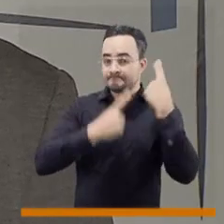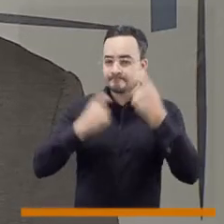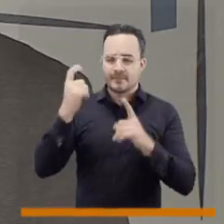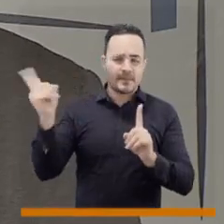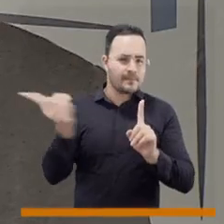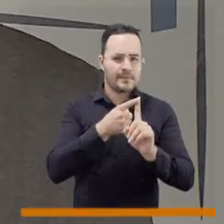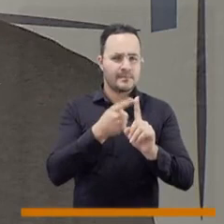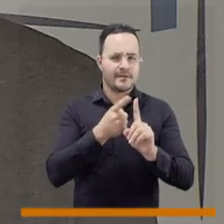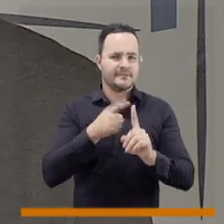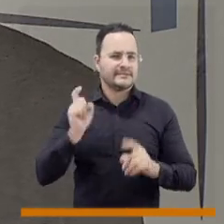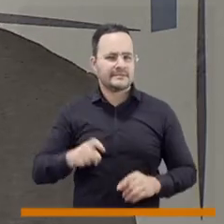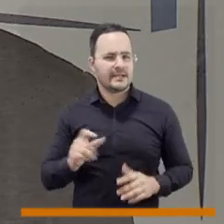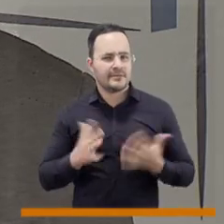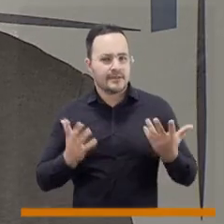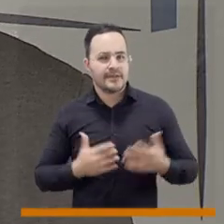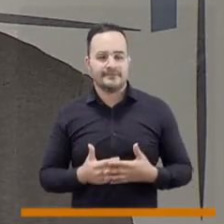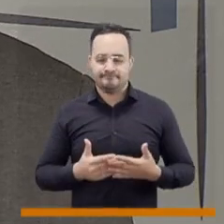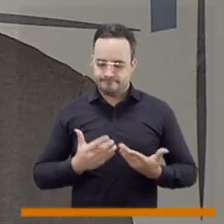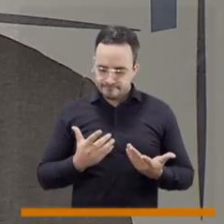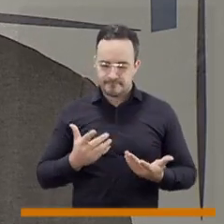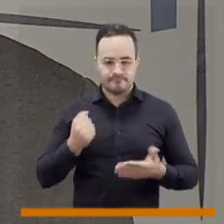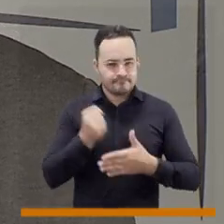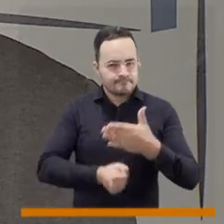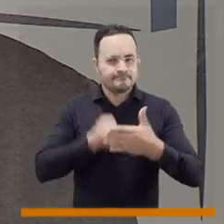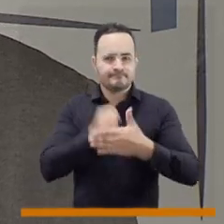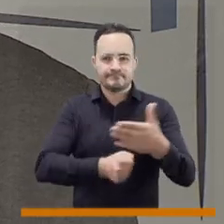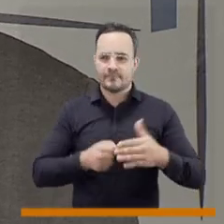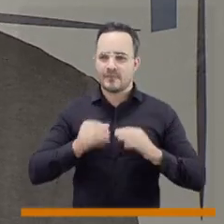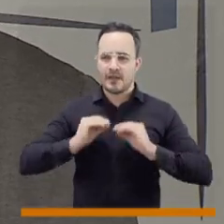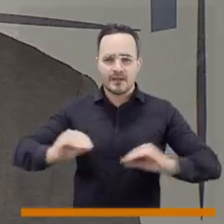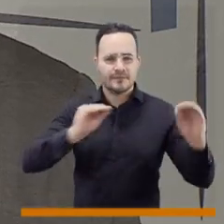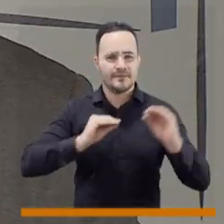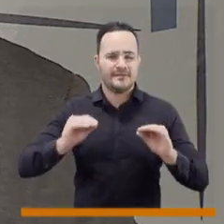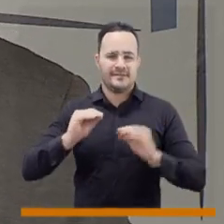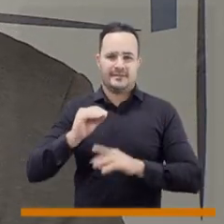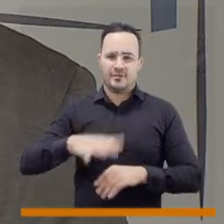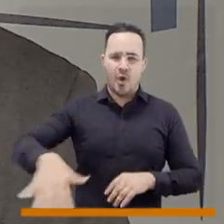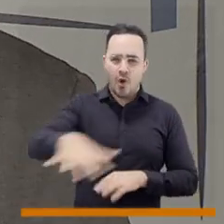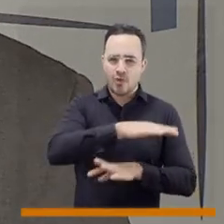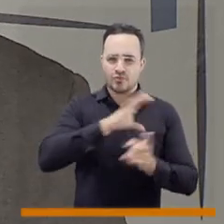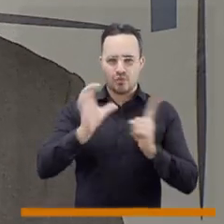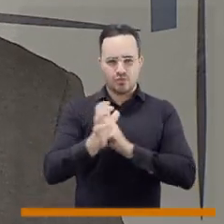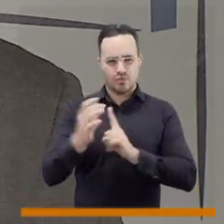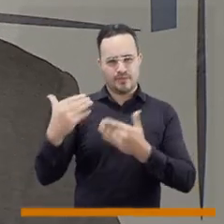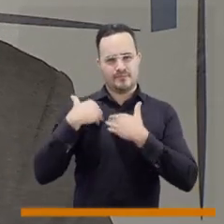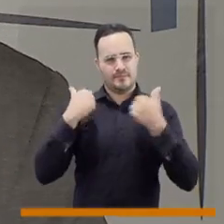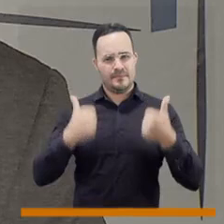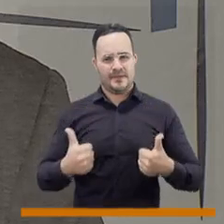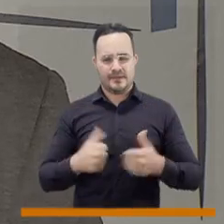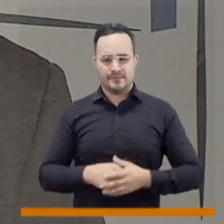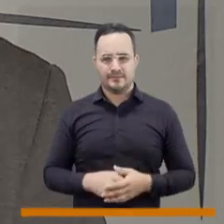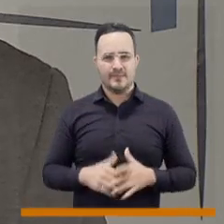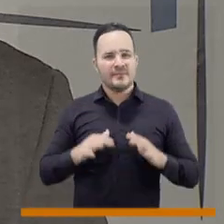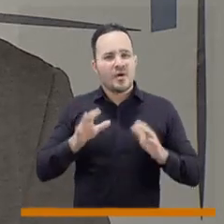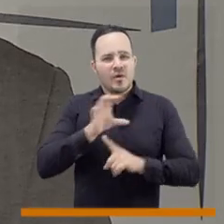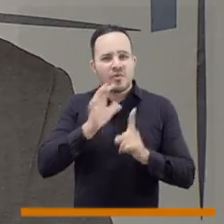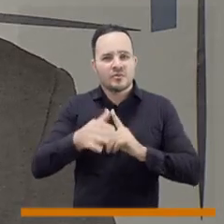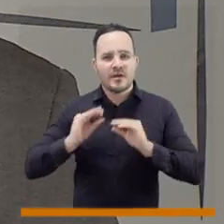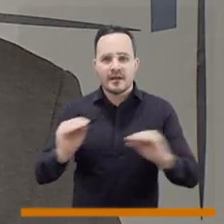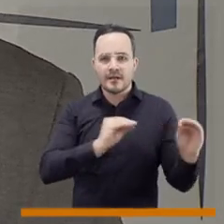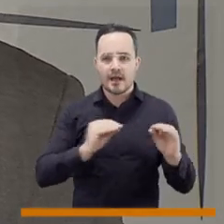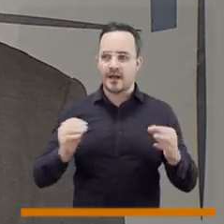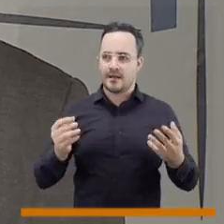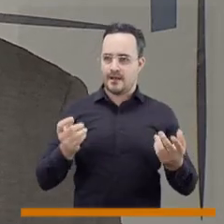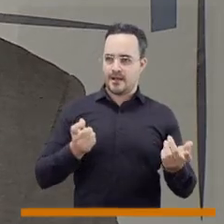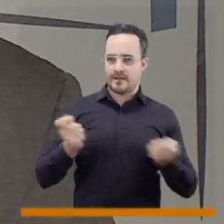es que nosotros deberíamos trabajar más en función de generar una cultura ciudadana, una educación ciudadana, una